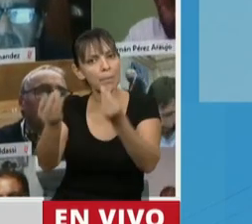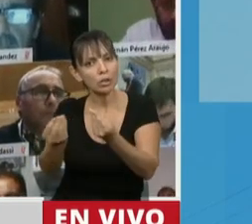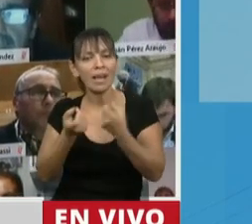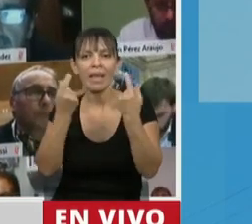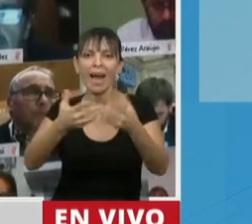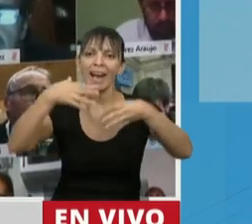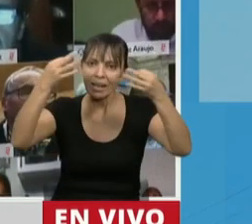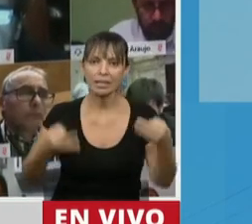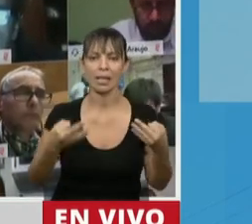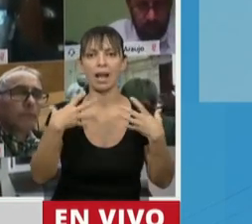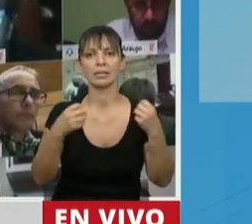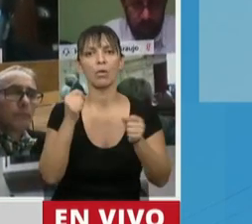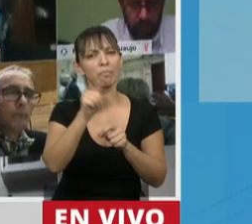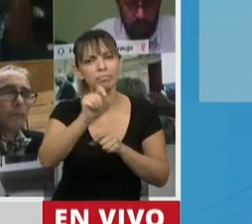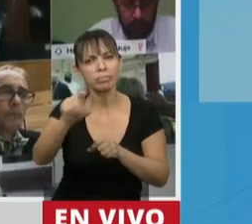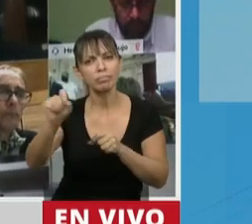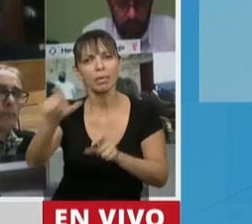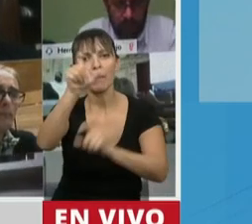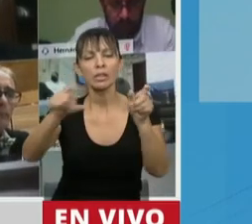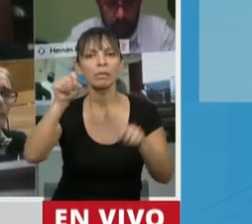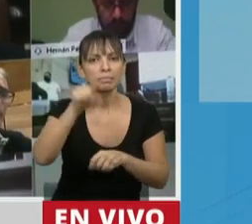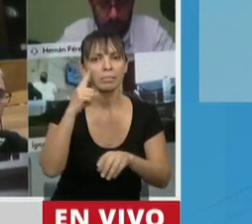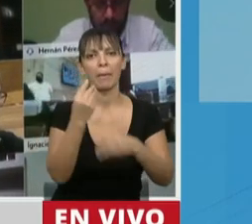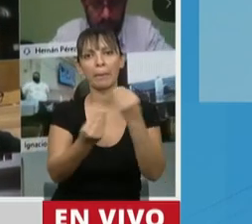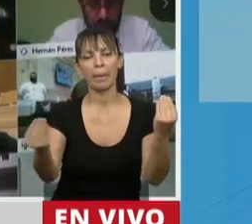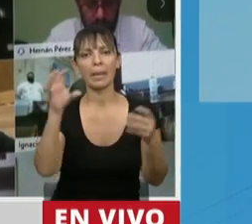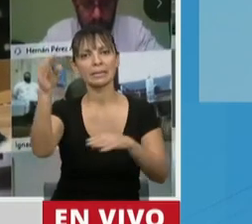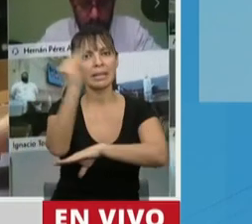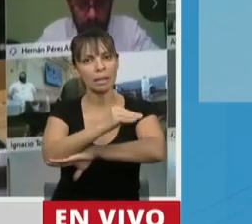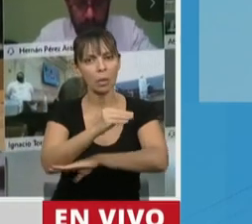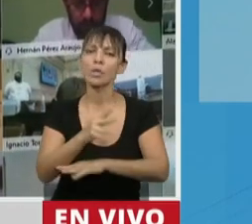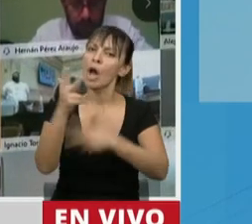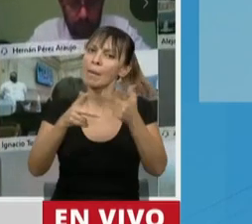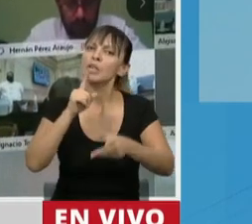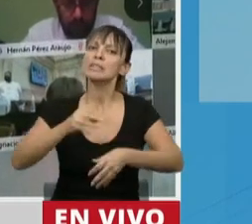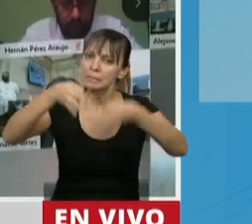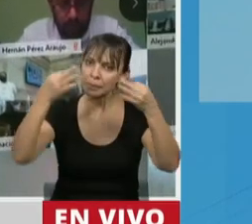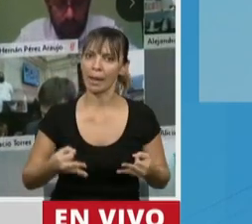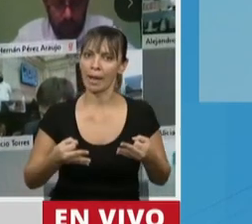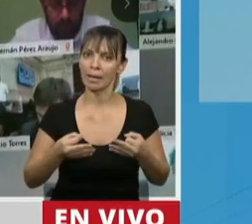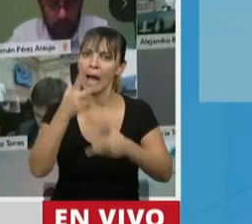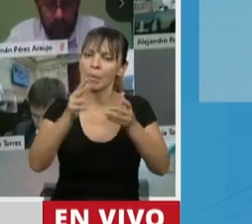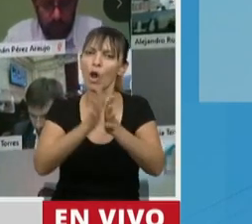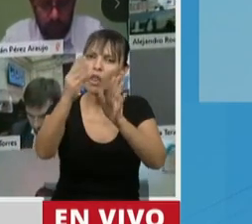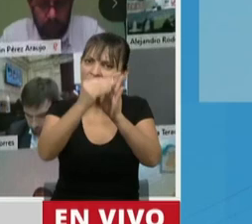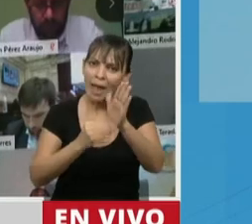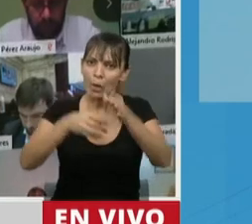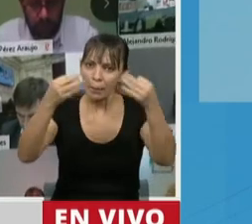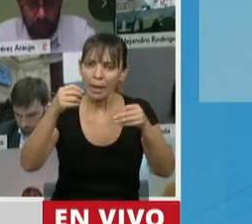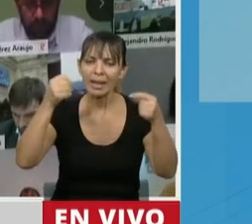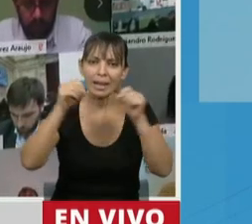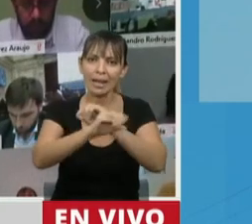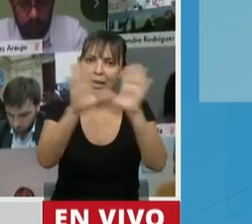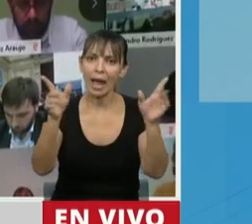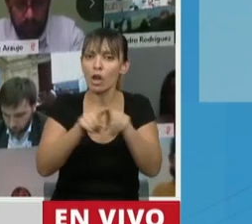de cada uno de los santacrucerios. Por lo cual hablemos en seriedad, hablemos con datos objetivos, como lo estoy